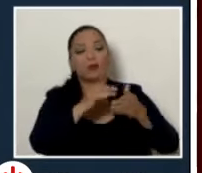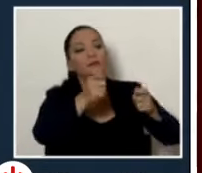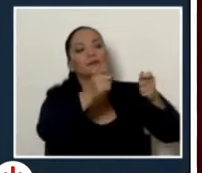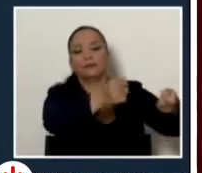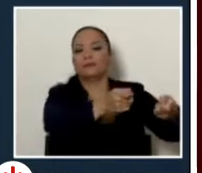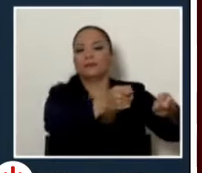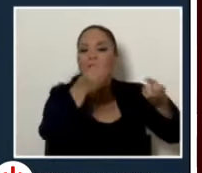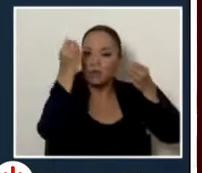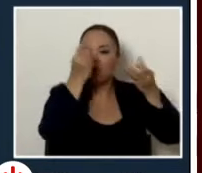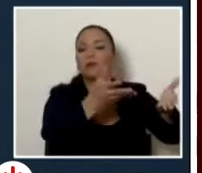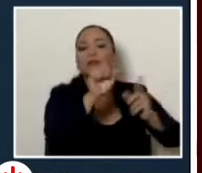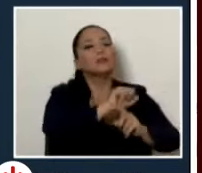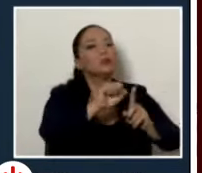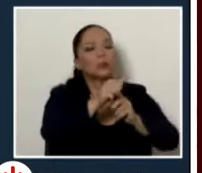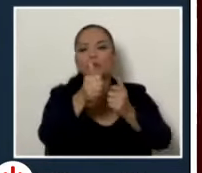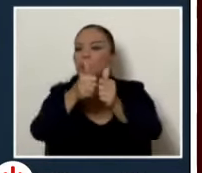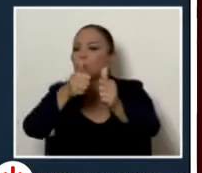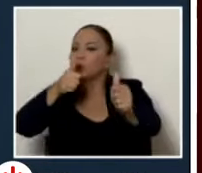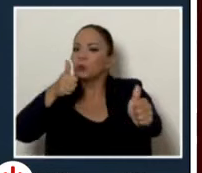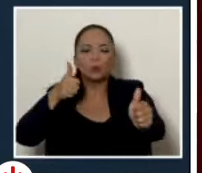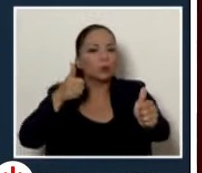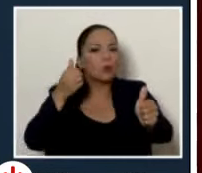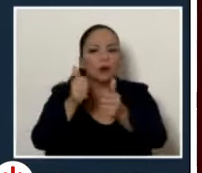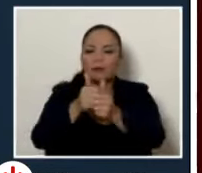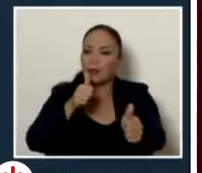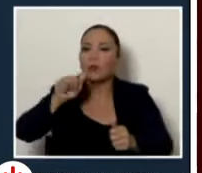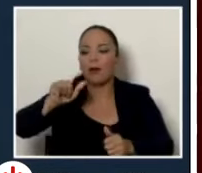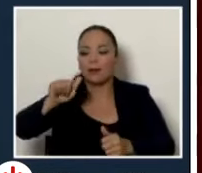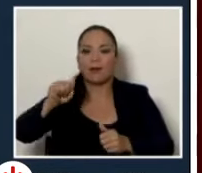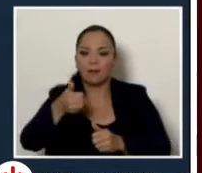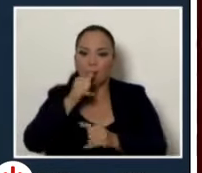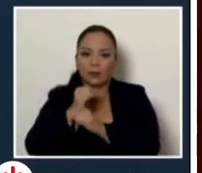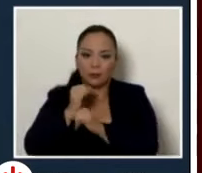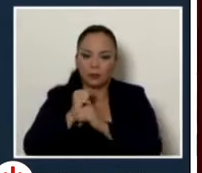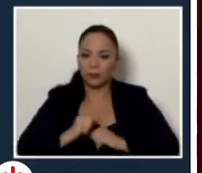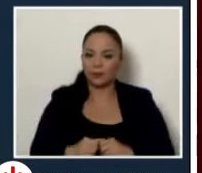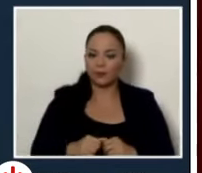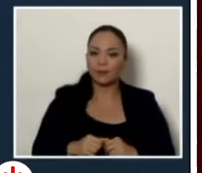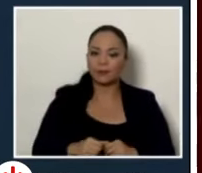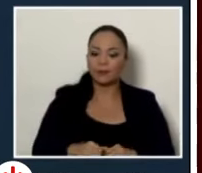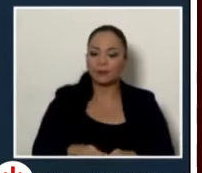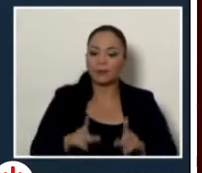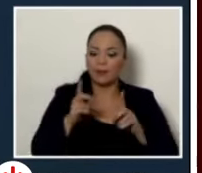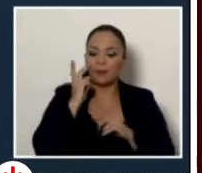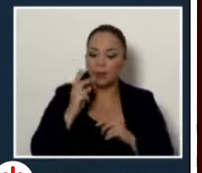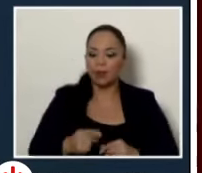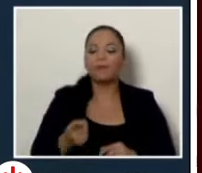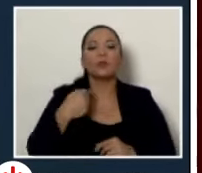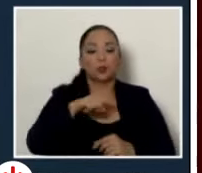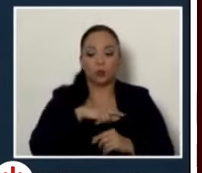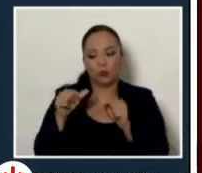atraso tan grave y tan grande que tiene el AIA. Pero repasando un poco más con el apoyo de los